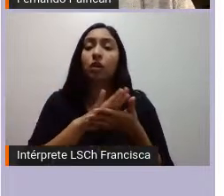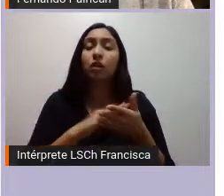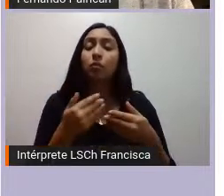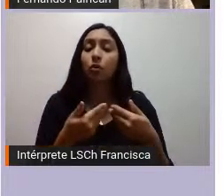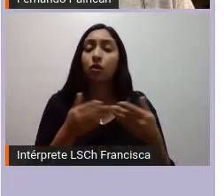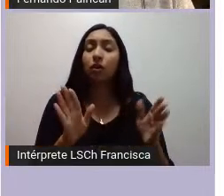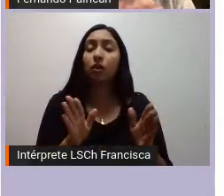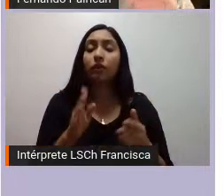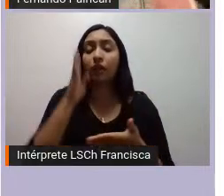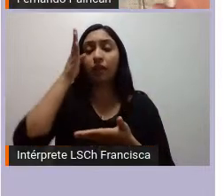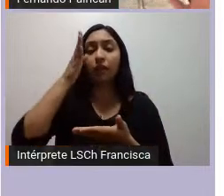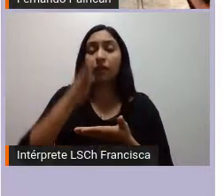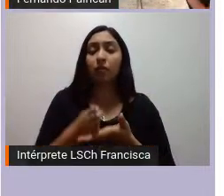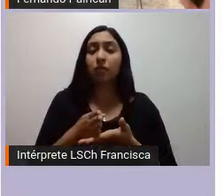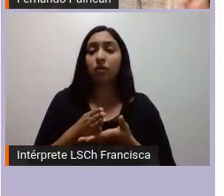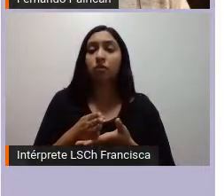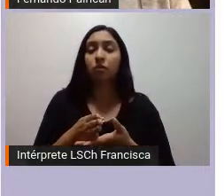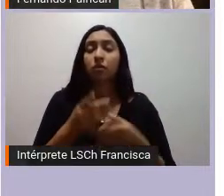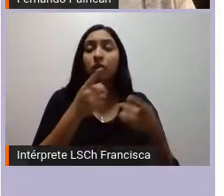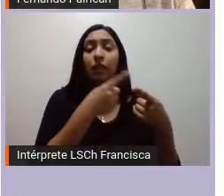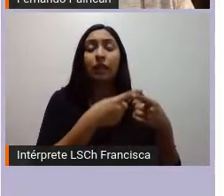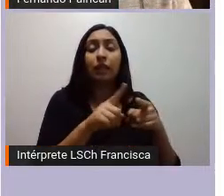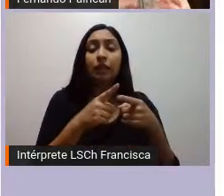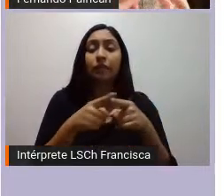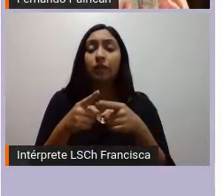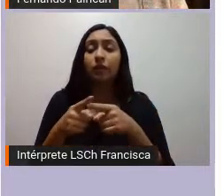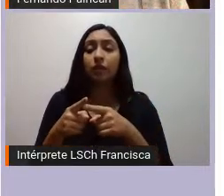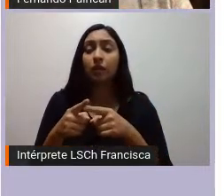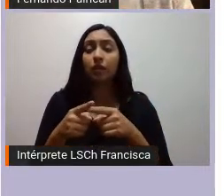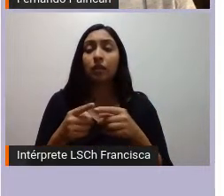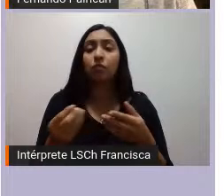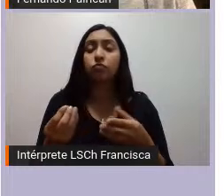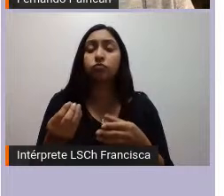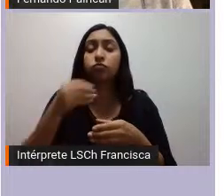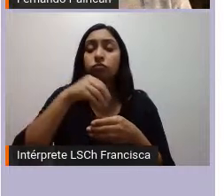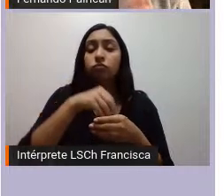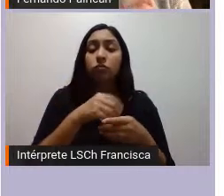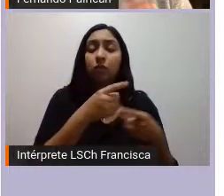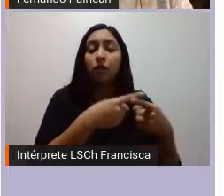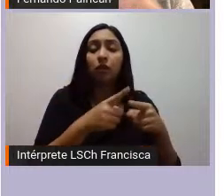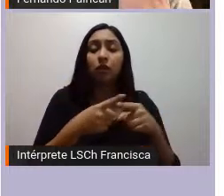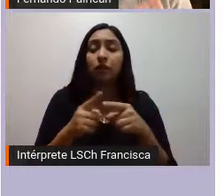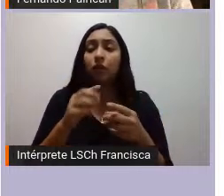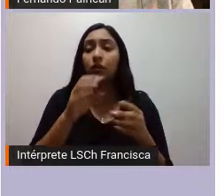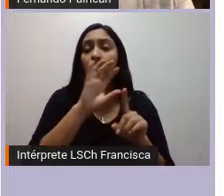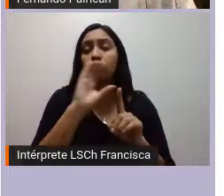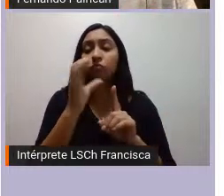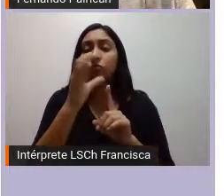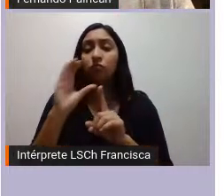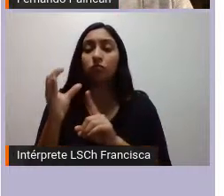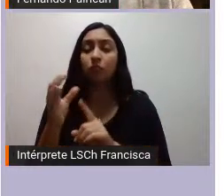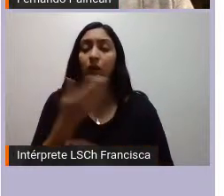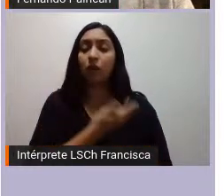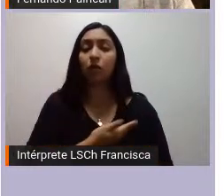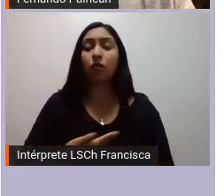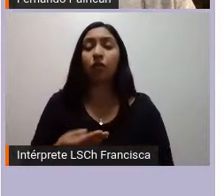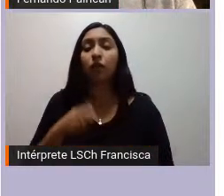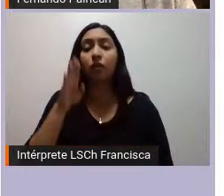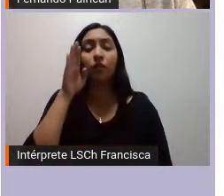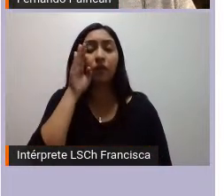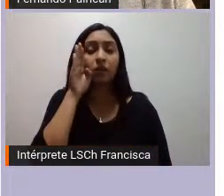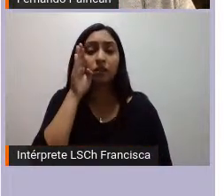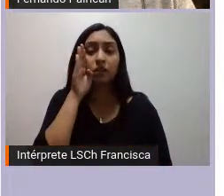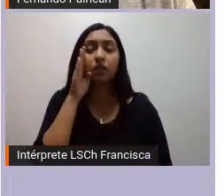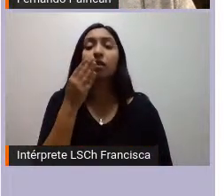multiculturalismo que yo creo que es lo que ha primado desde el gobierno de Michel Bachelet y con mayor impulso bajo los gobiernos Sebastián Piñera